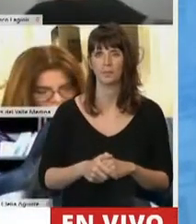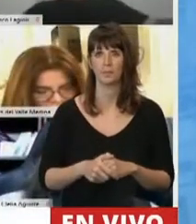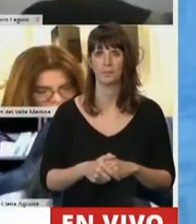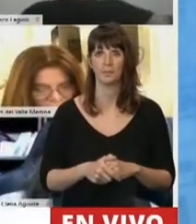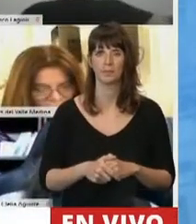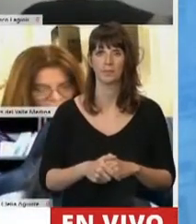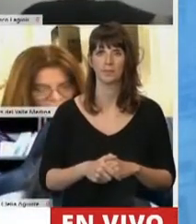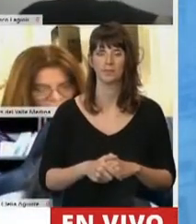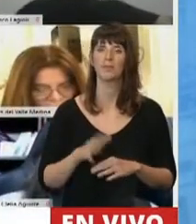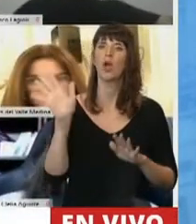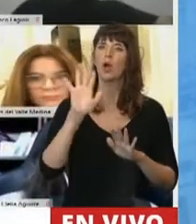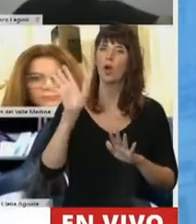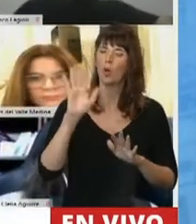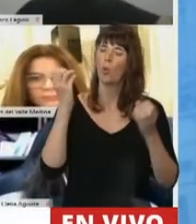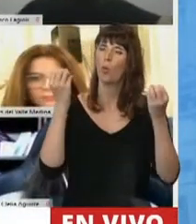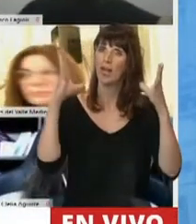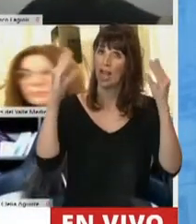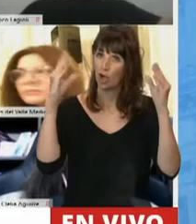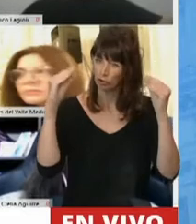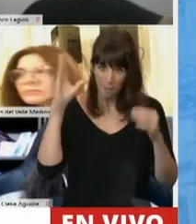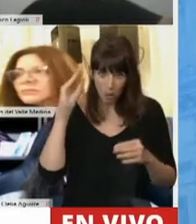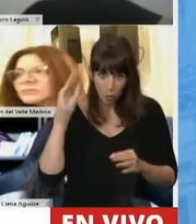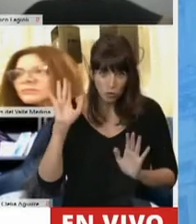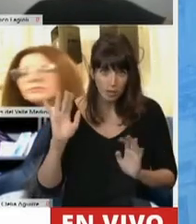Sí, hola, buenas noches. ¿Me escuchan?